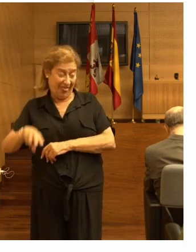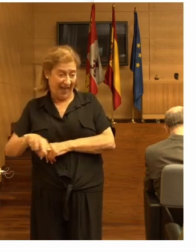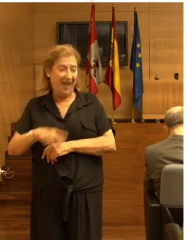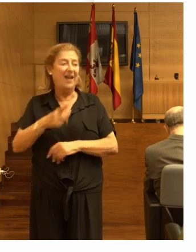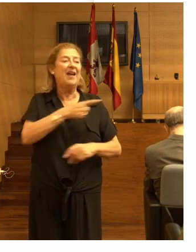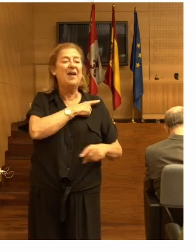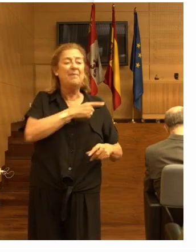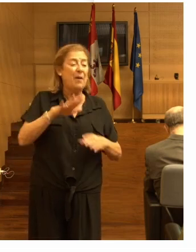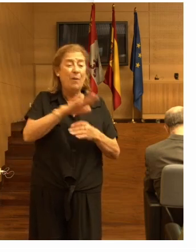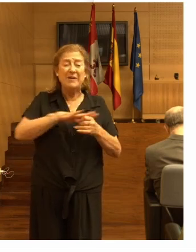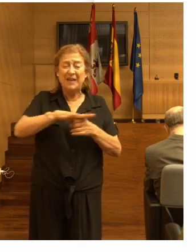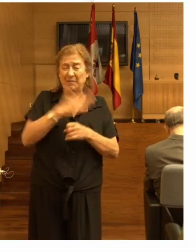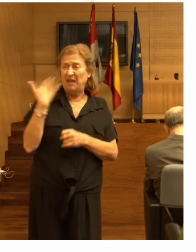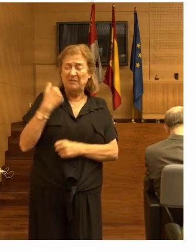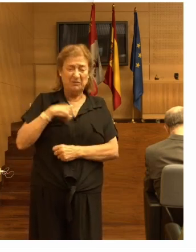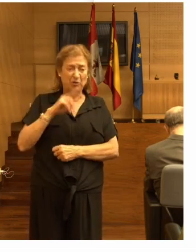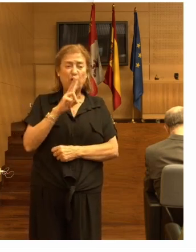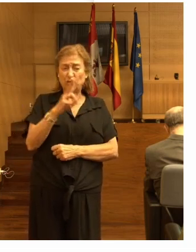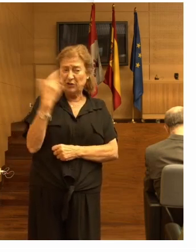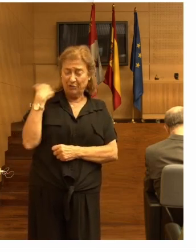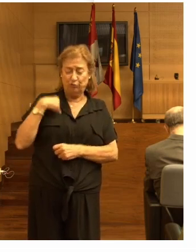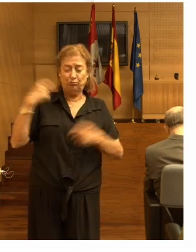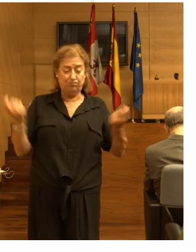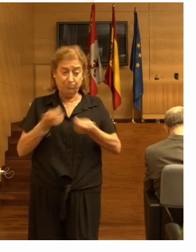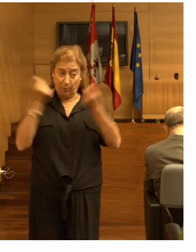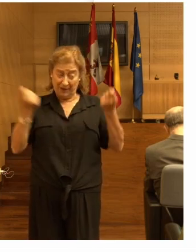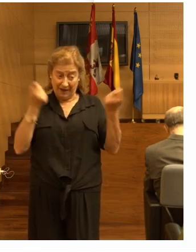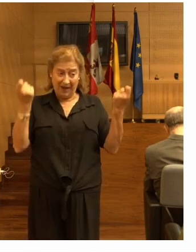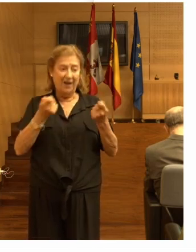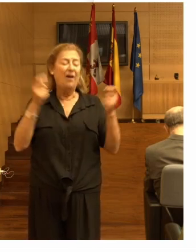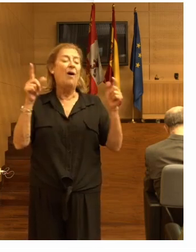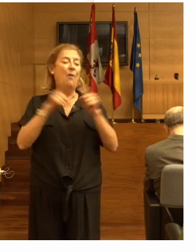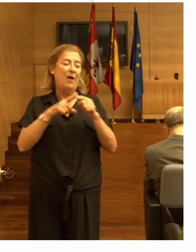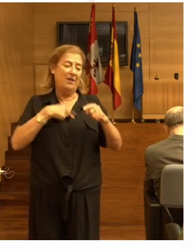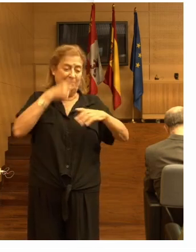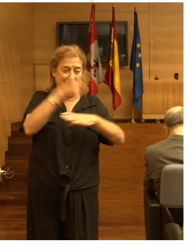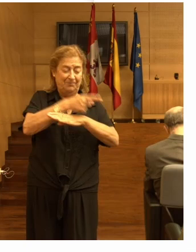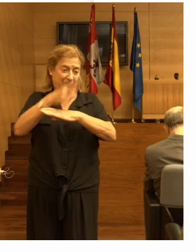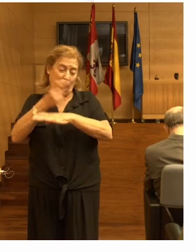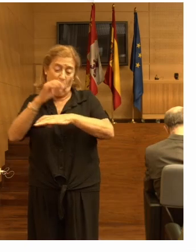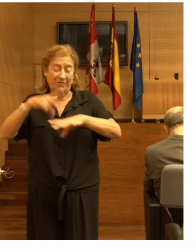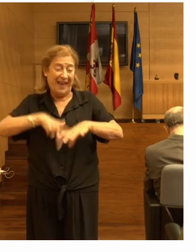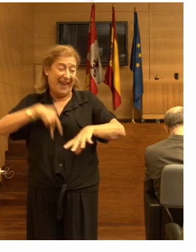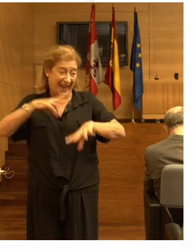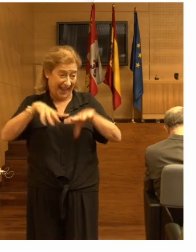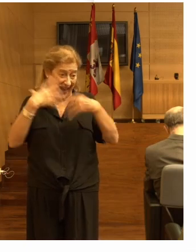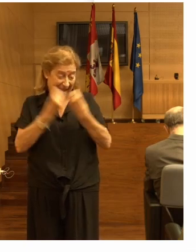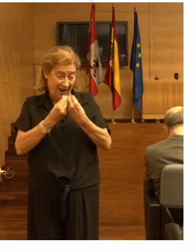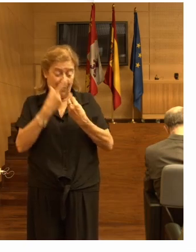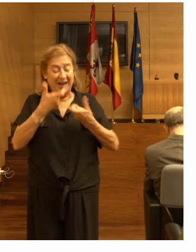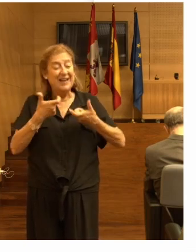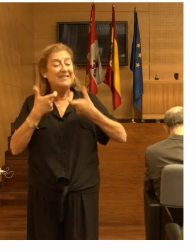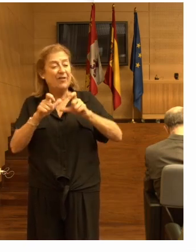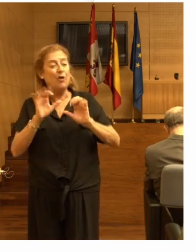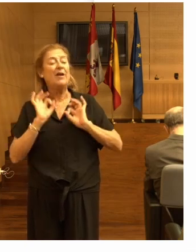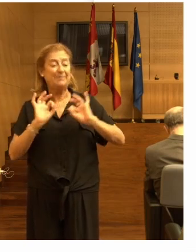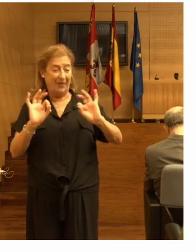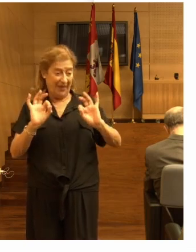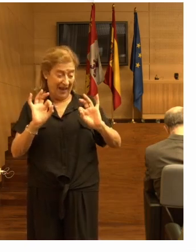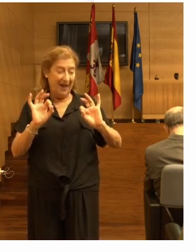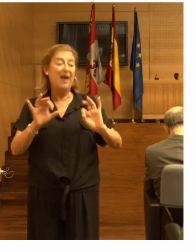Básicamente hace dos años publicamos unas directrices globales con una sección especial